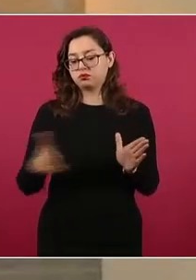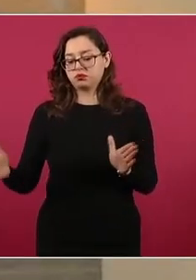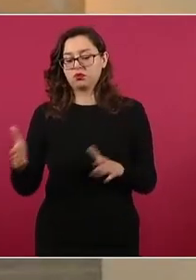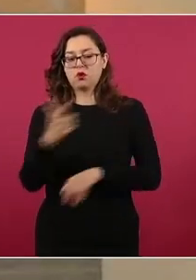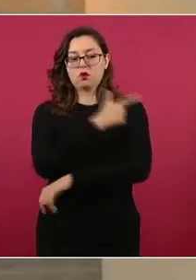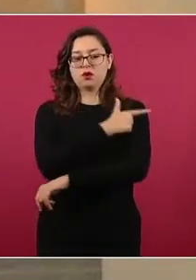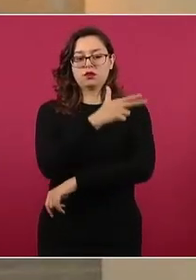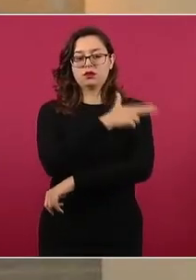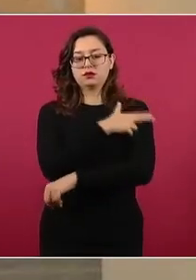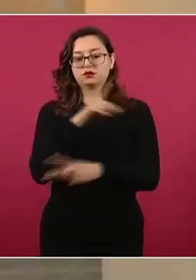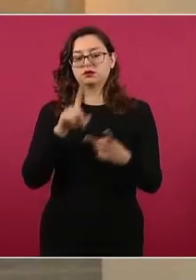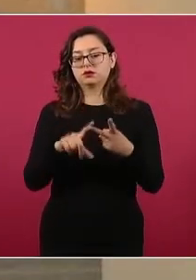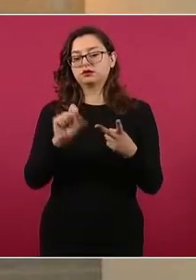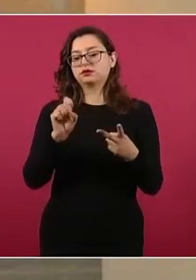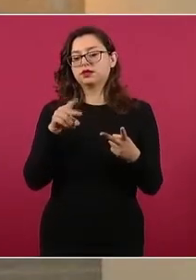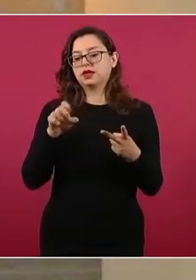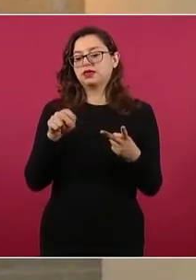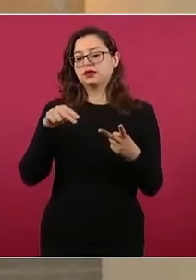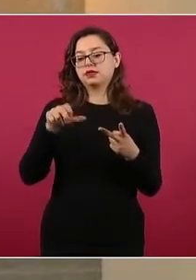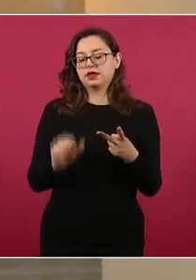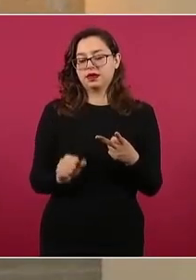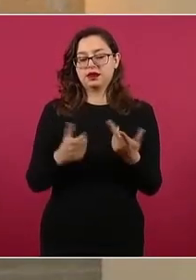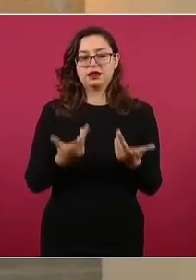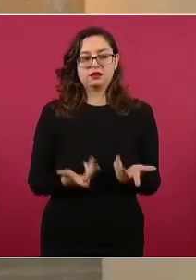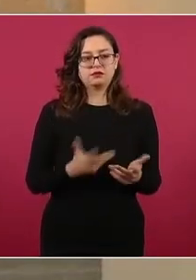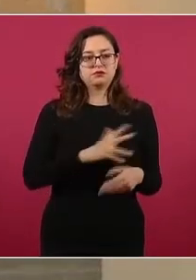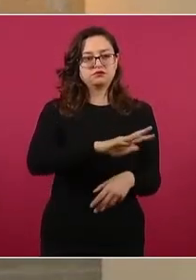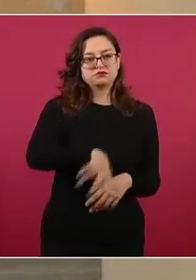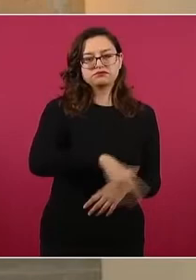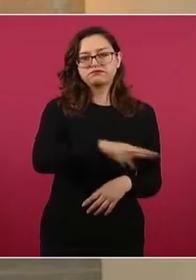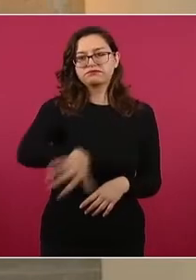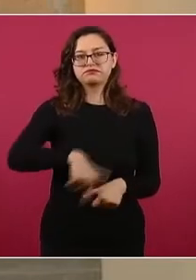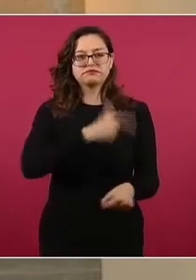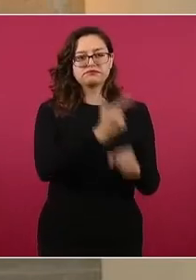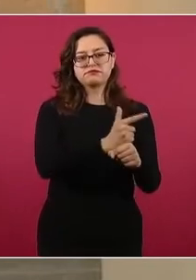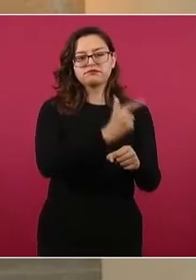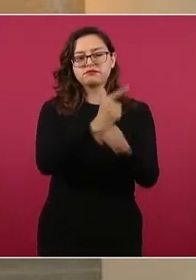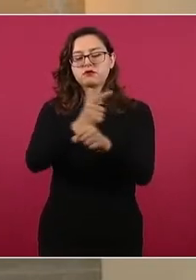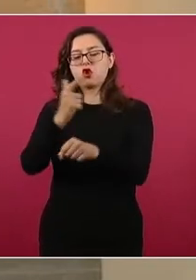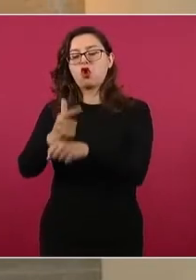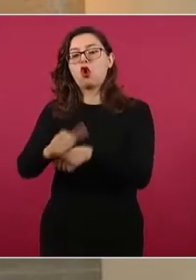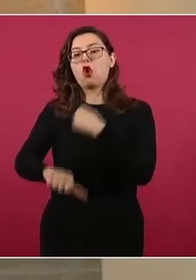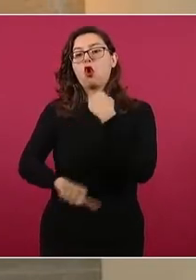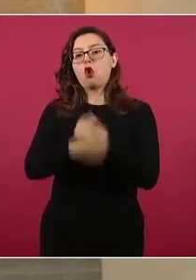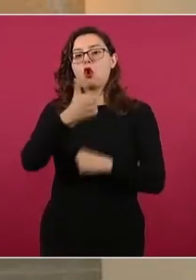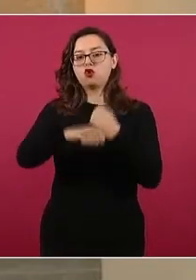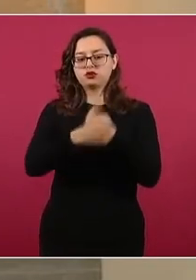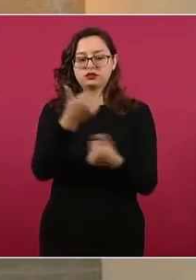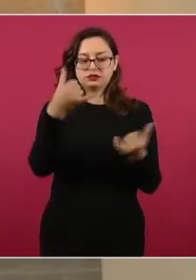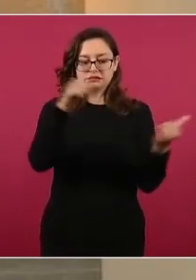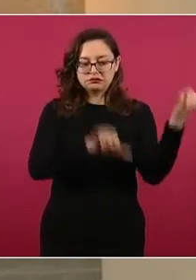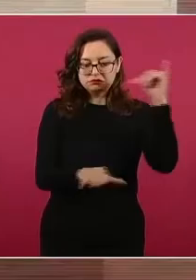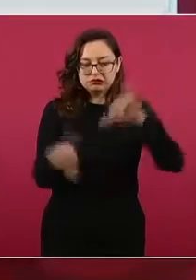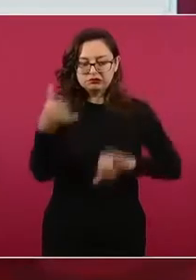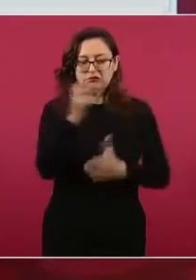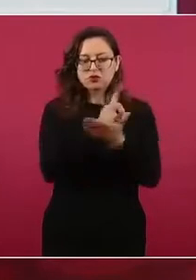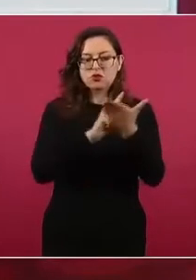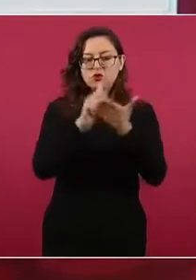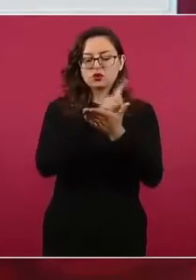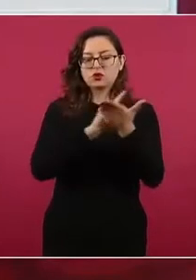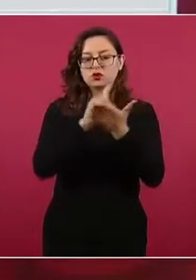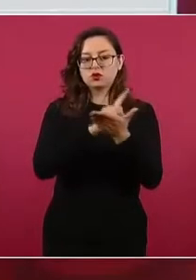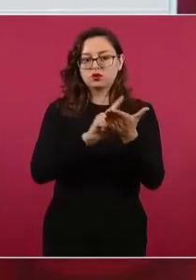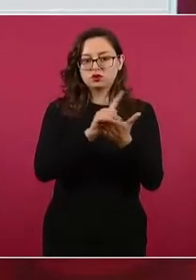Nacional realizaron el aseguramiento de 11 laboratorios clandestinos en los estados de Sinaloa y Durango, donde se